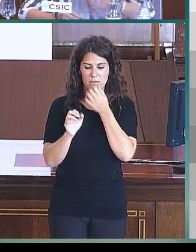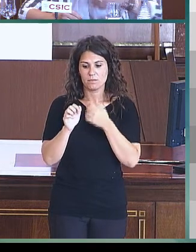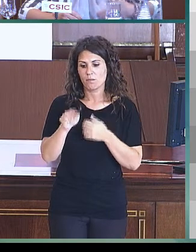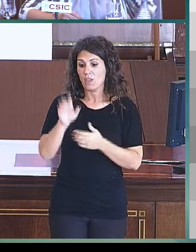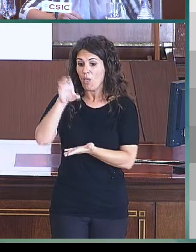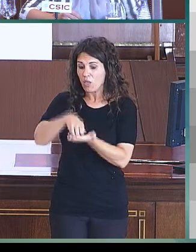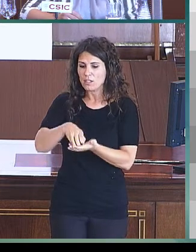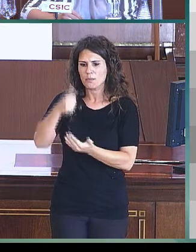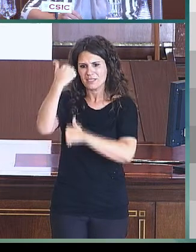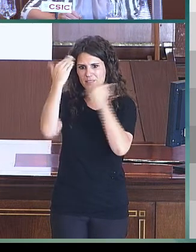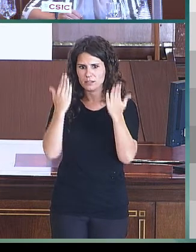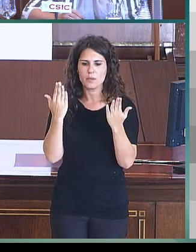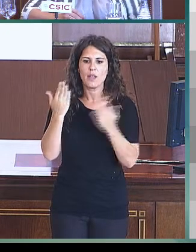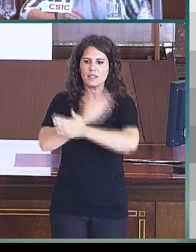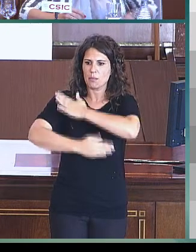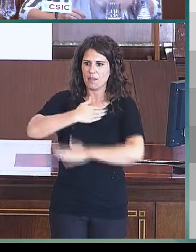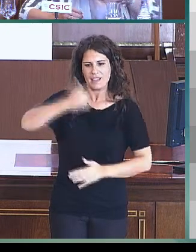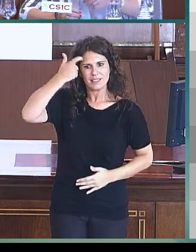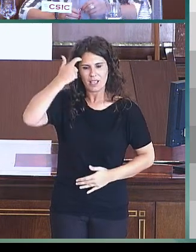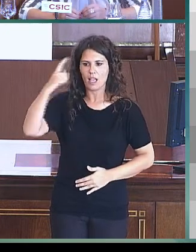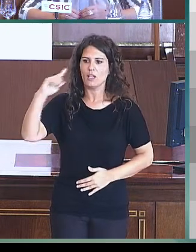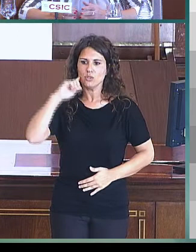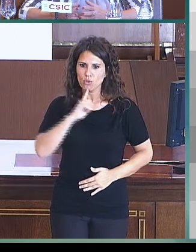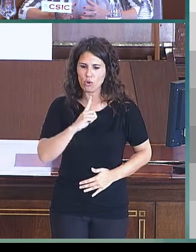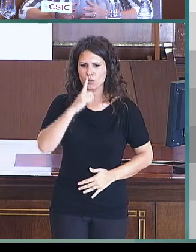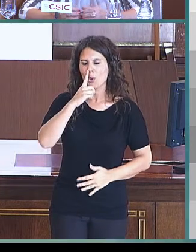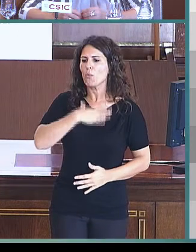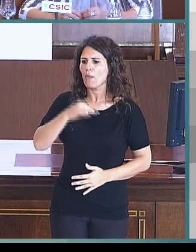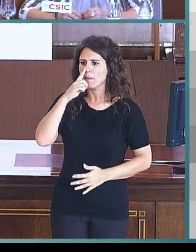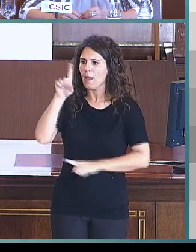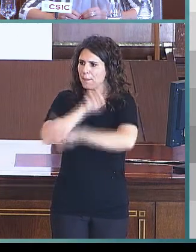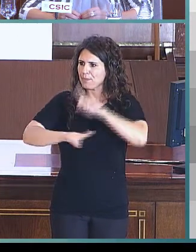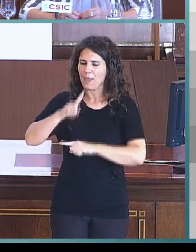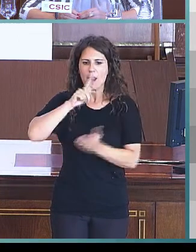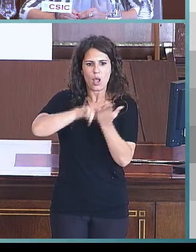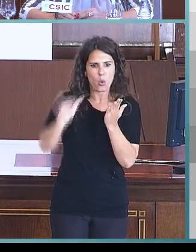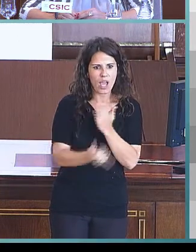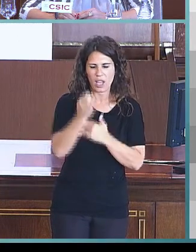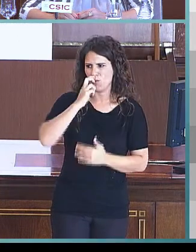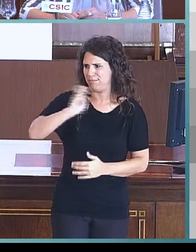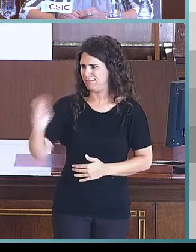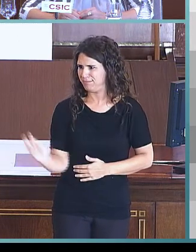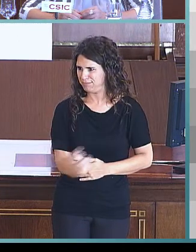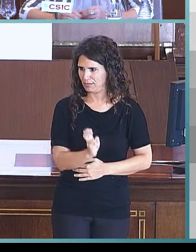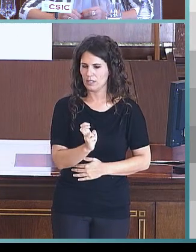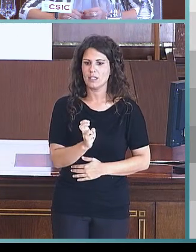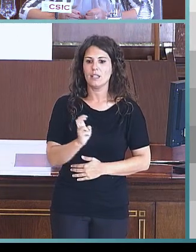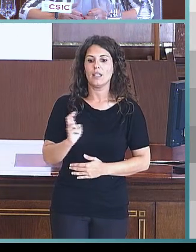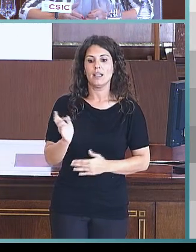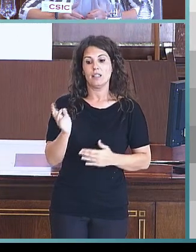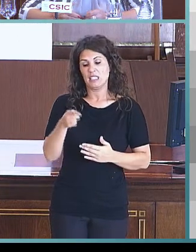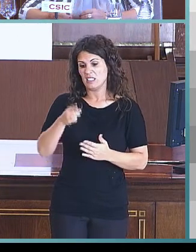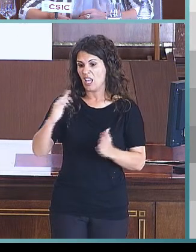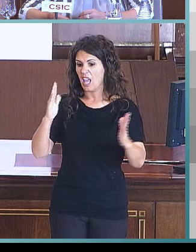discapacidad psíquica, sordos, alteraciones del lenguaje, plurideficiencias. Tenemos la etapa de básica,